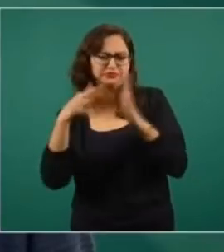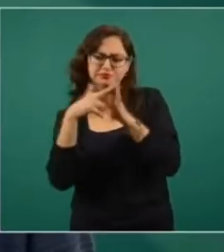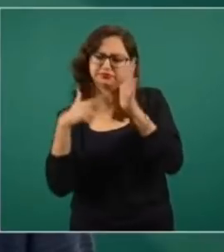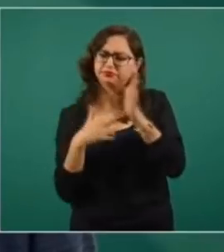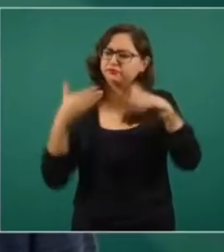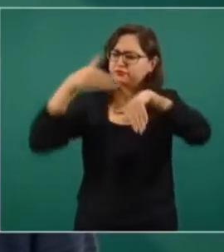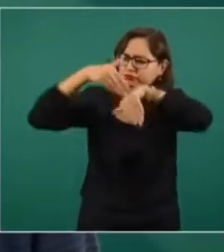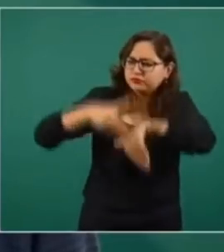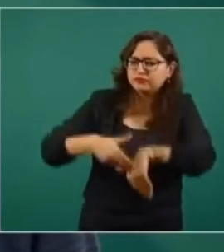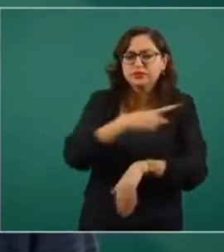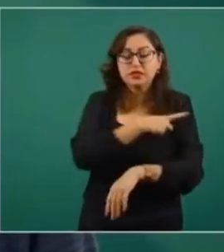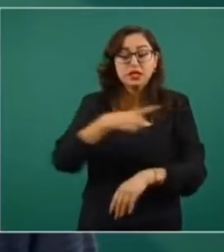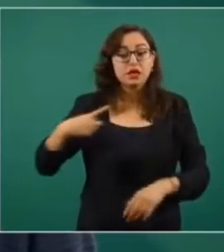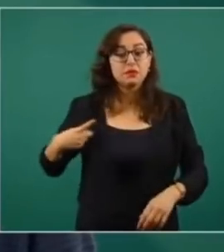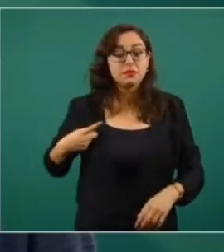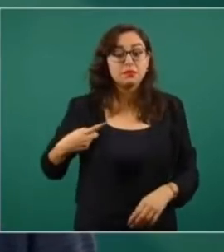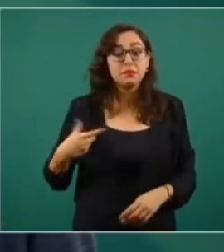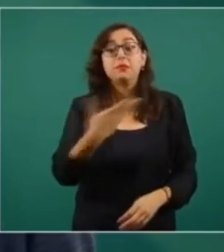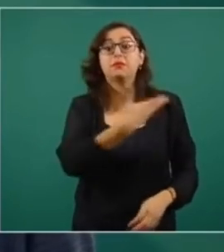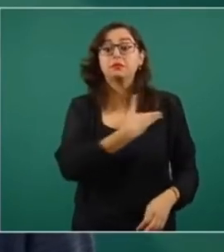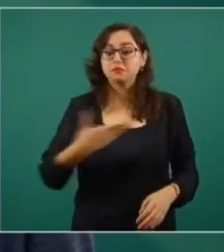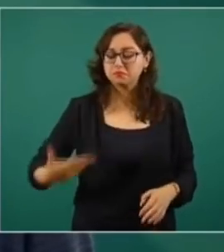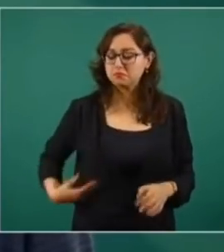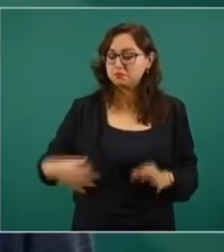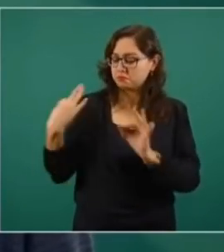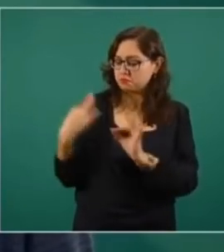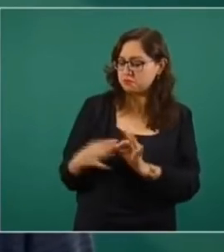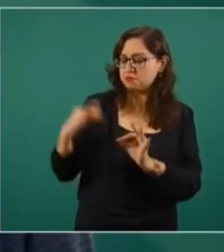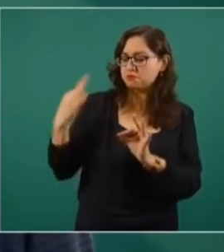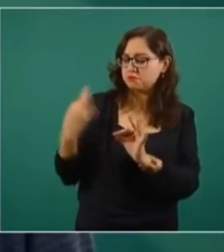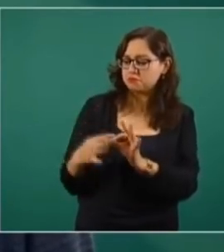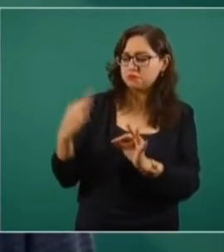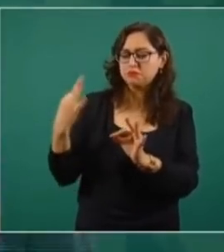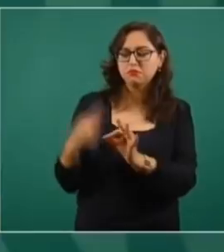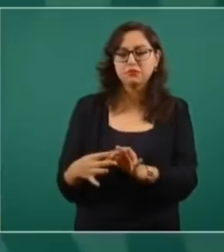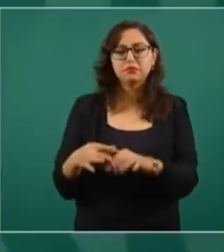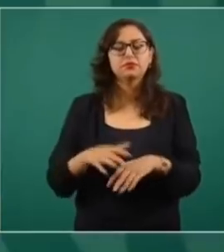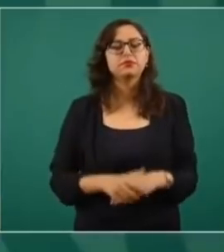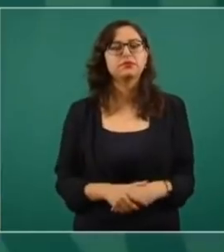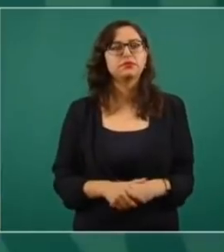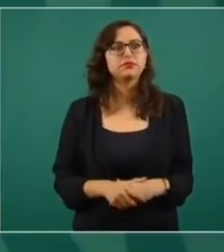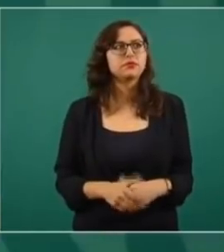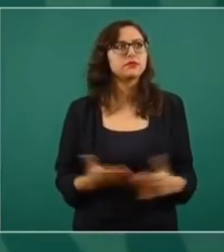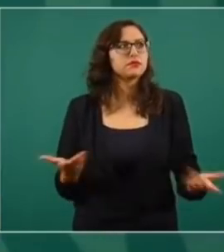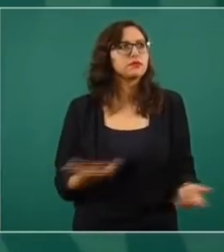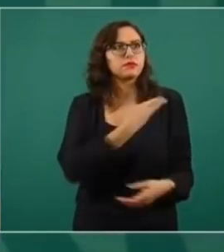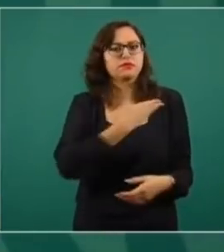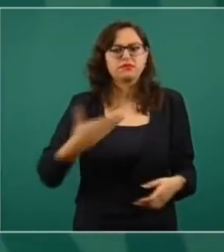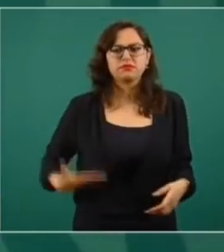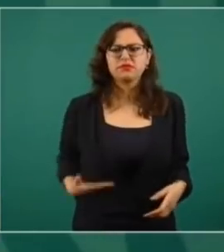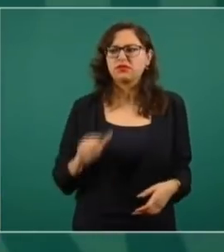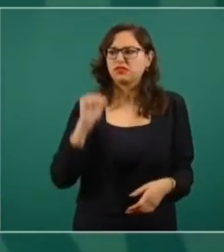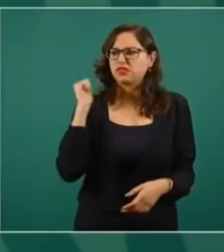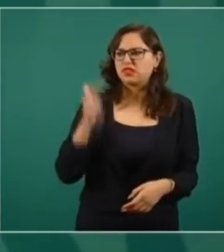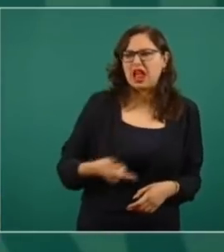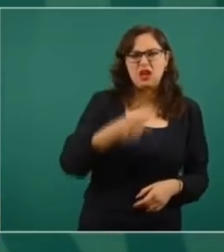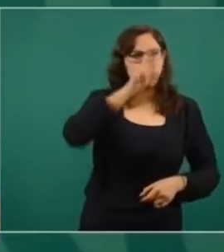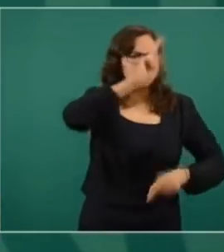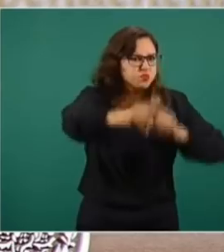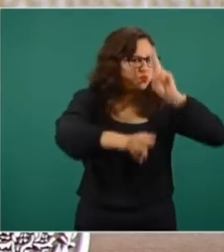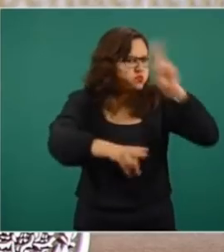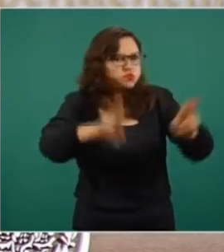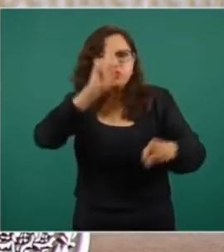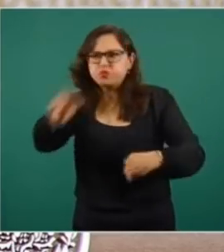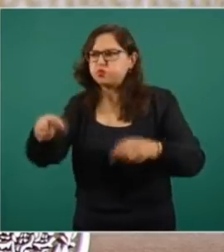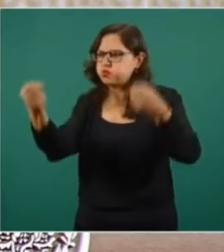Eso es lo que ha hecho el presidente. No ha establecido medidas restrictivas